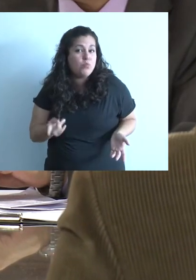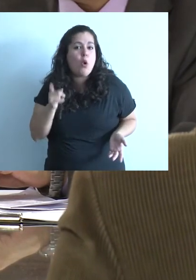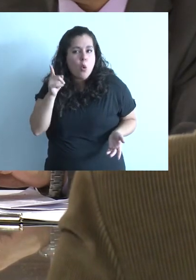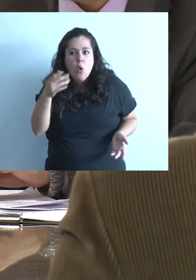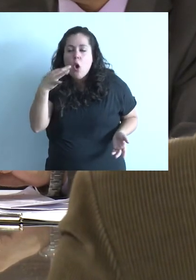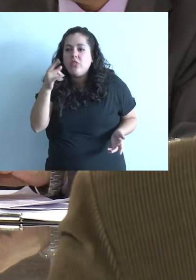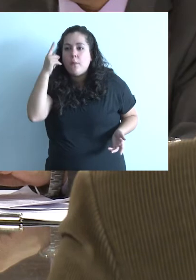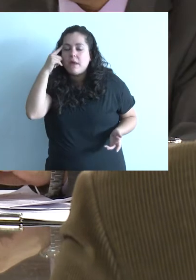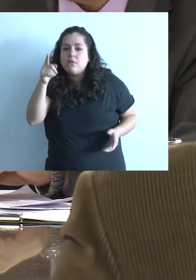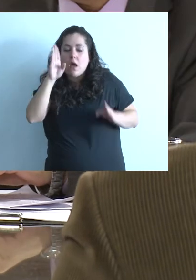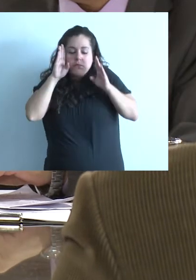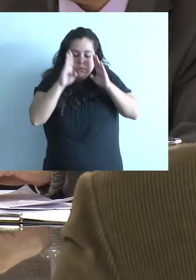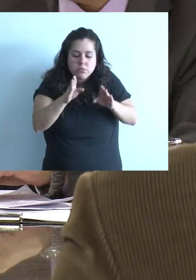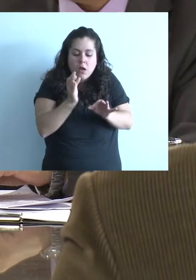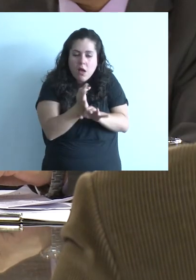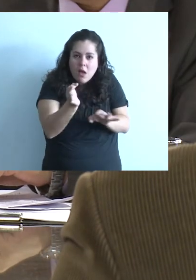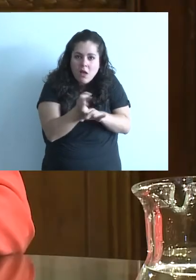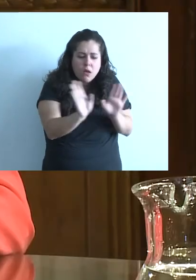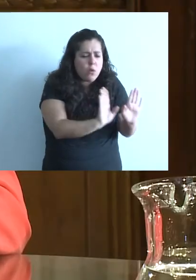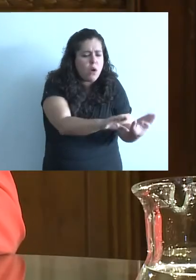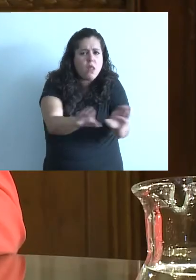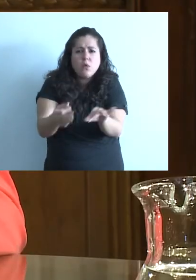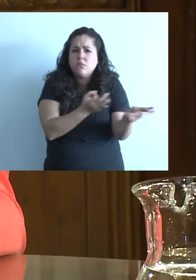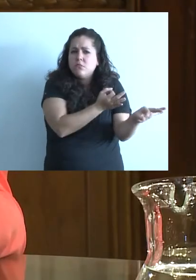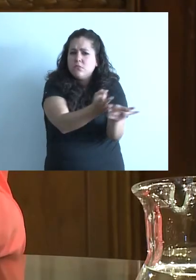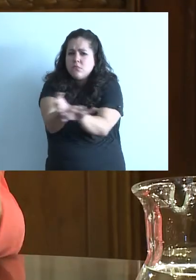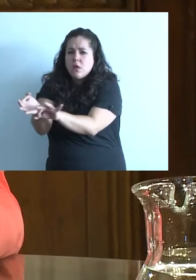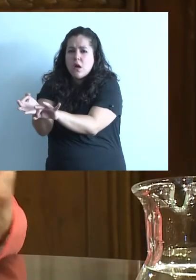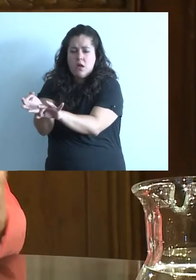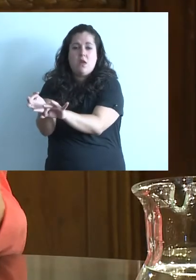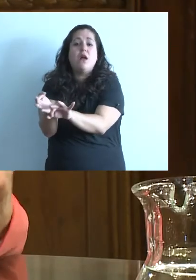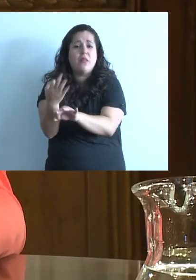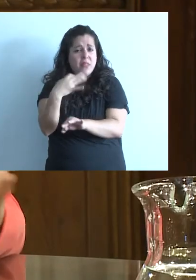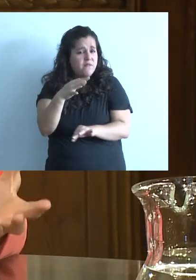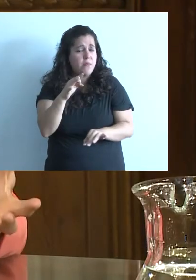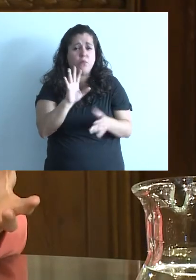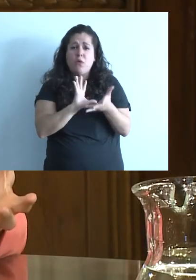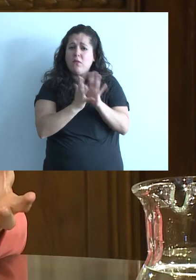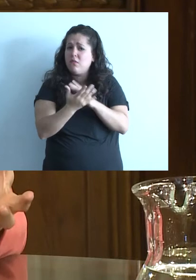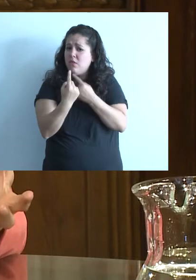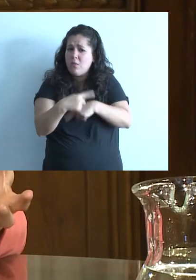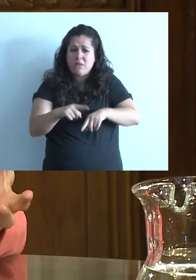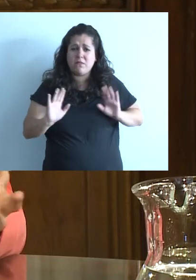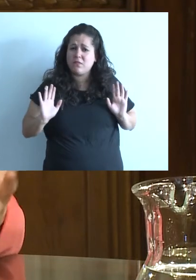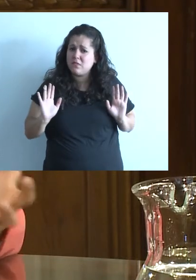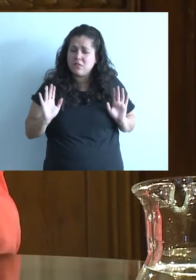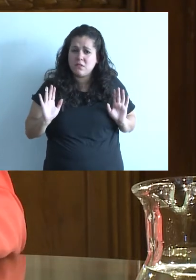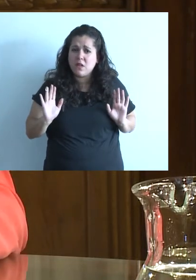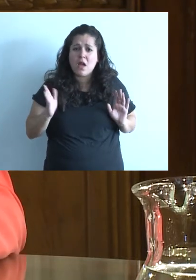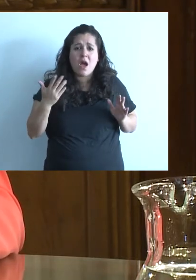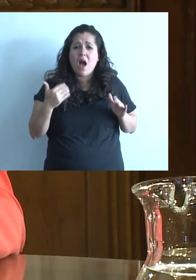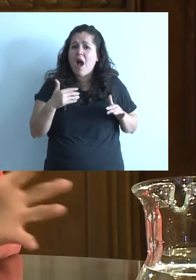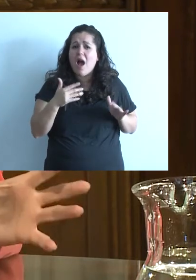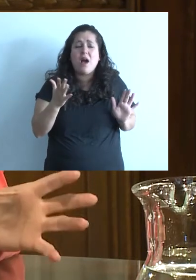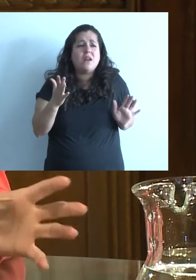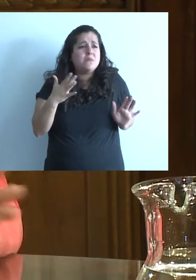potenciar, trabajando sobre la dignificación en general creo que tiene que haber una mirada diferente de cómo educamos. Exacto. Más allá de esta